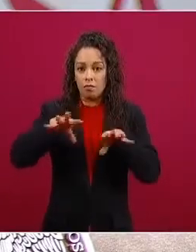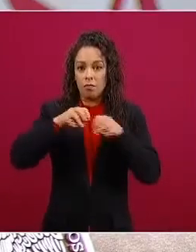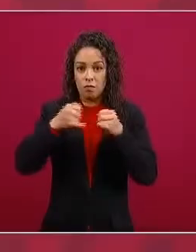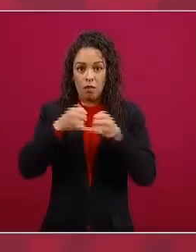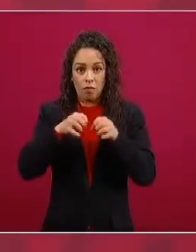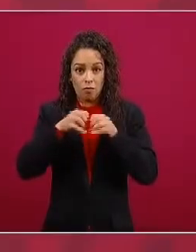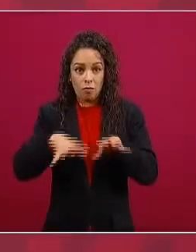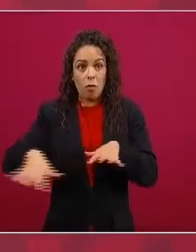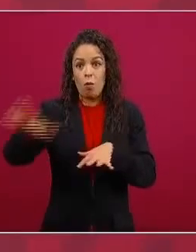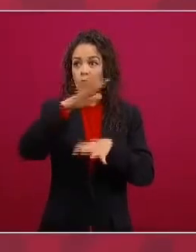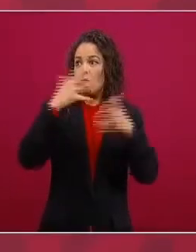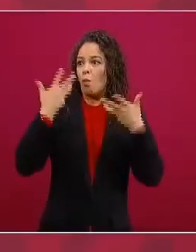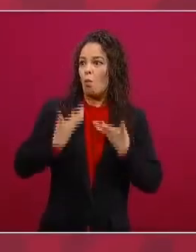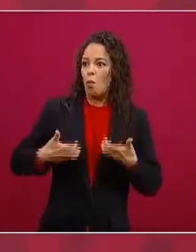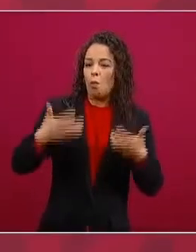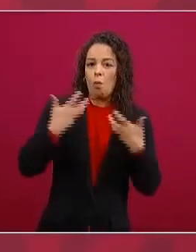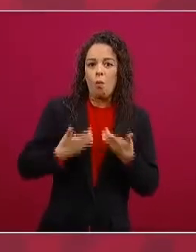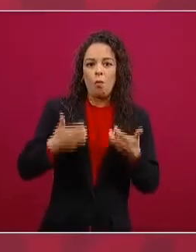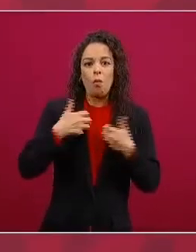pero que